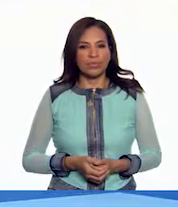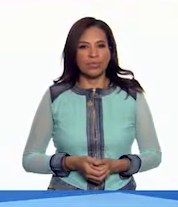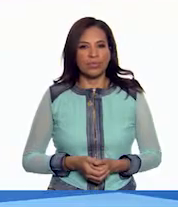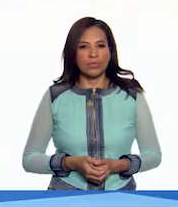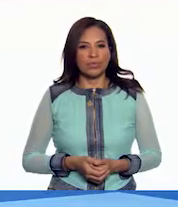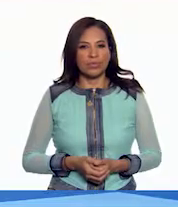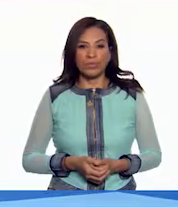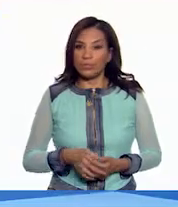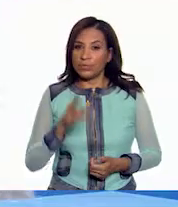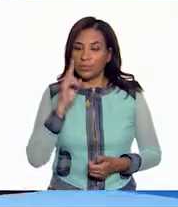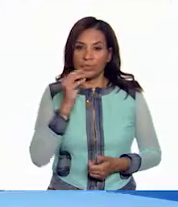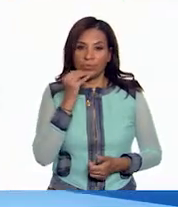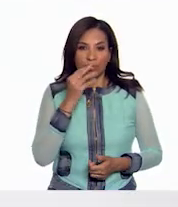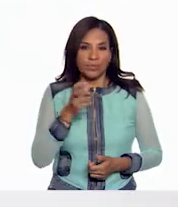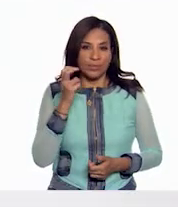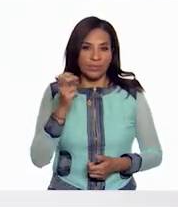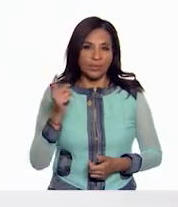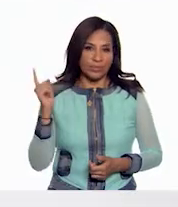Súper.